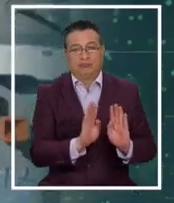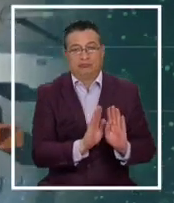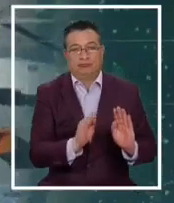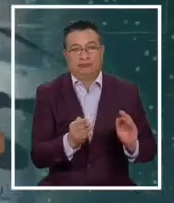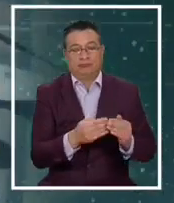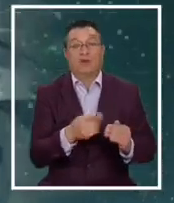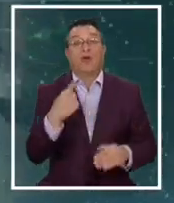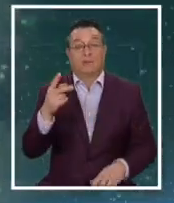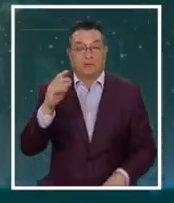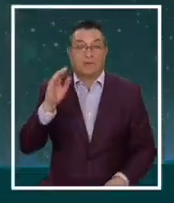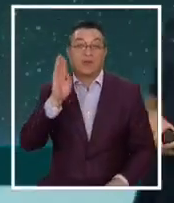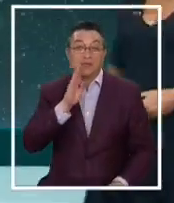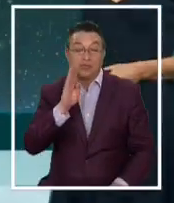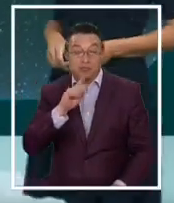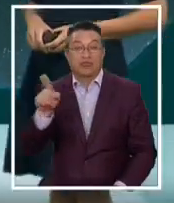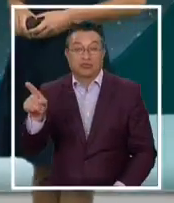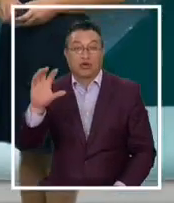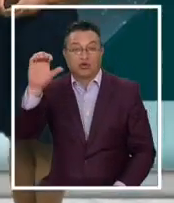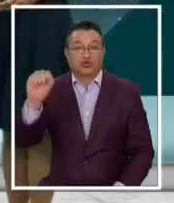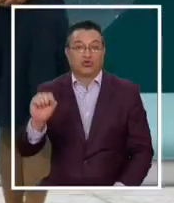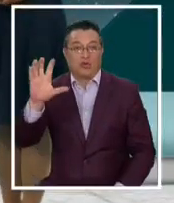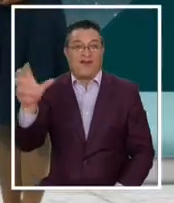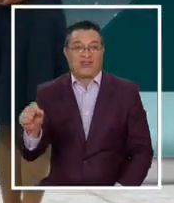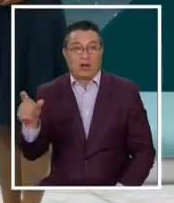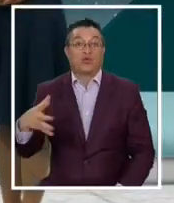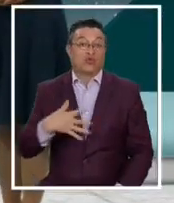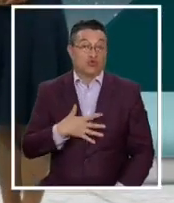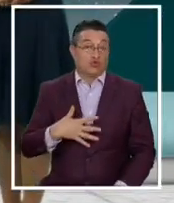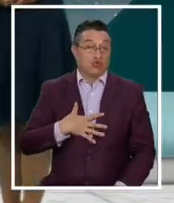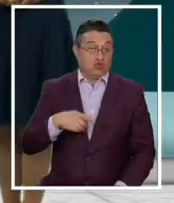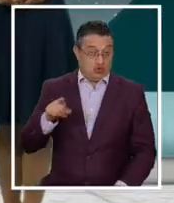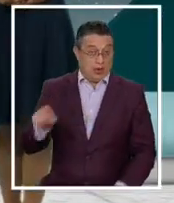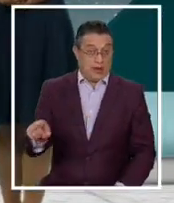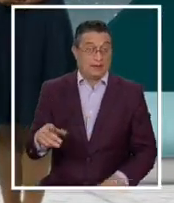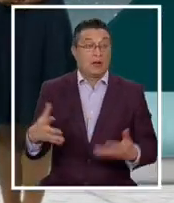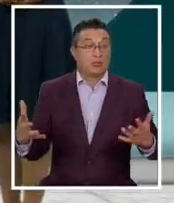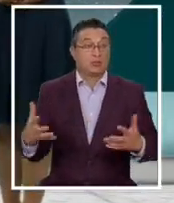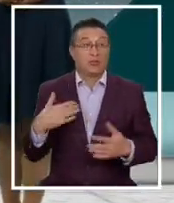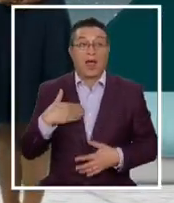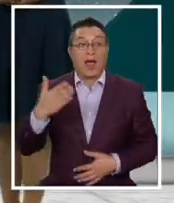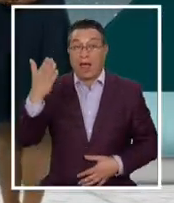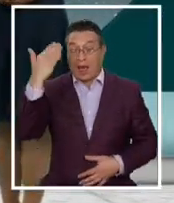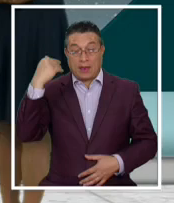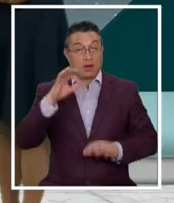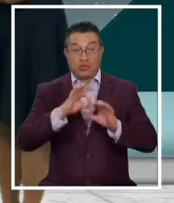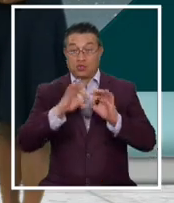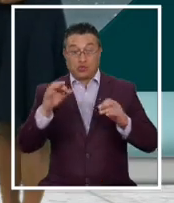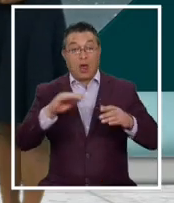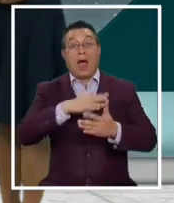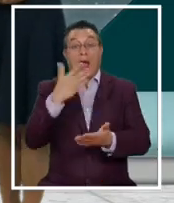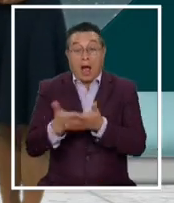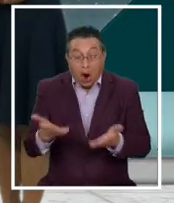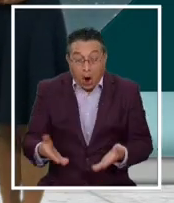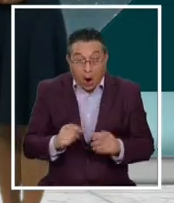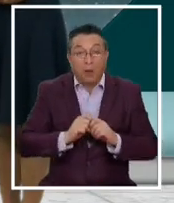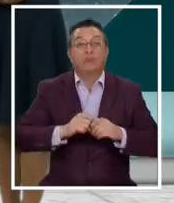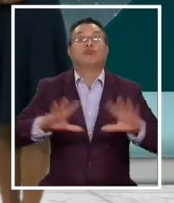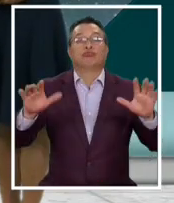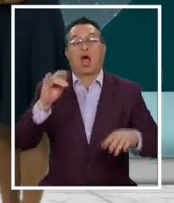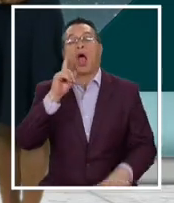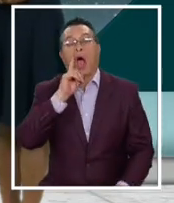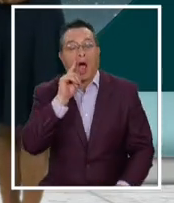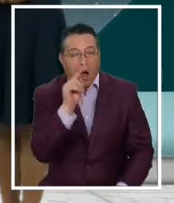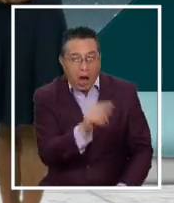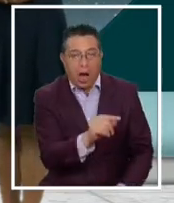¿La variante sudafricana? Sí, la temida variante sudafricana, que no había sido reportada hasta hoy, y